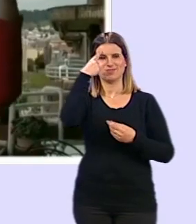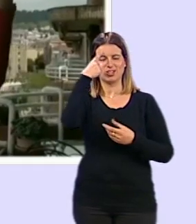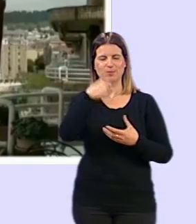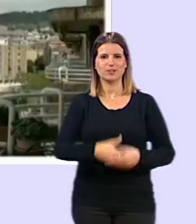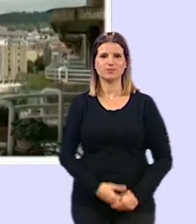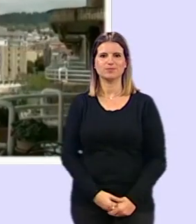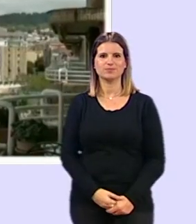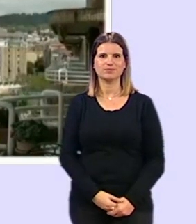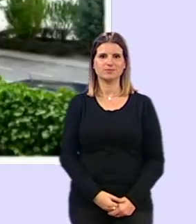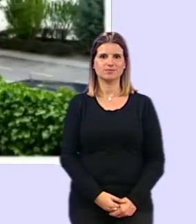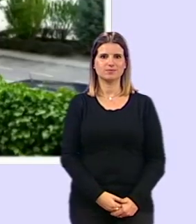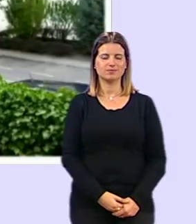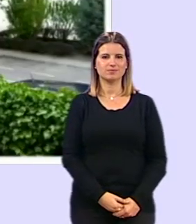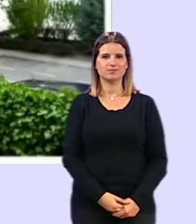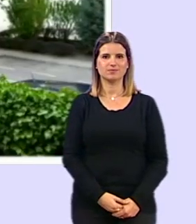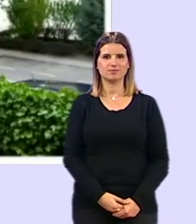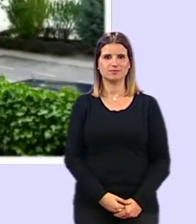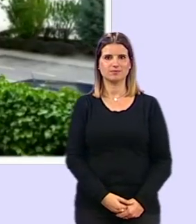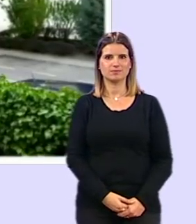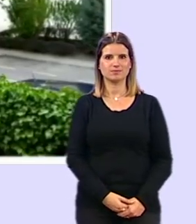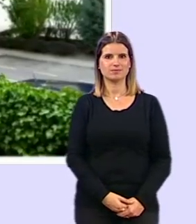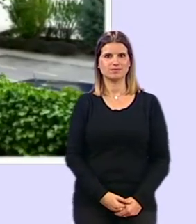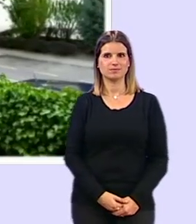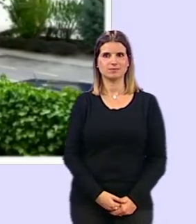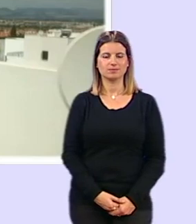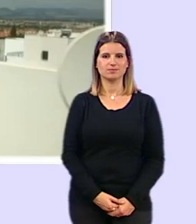mundo